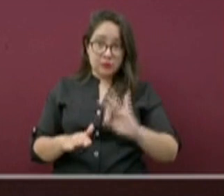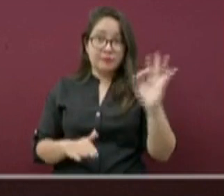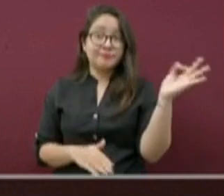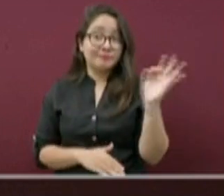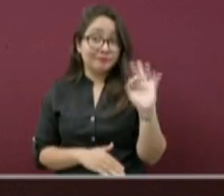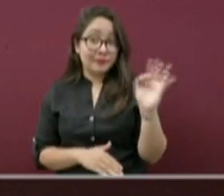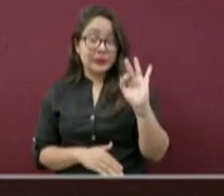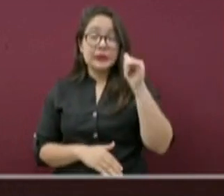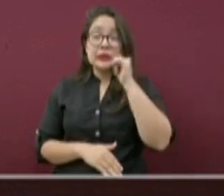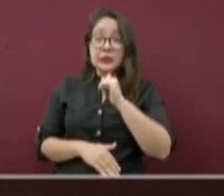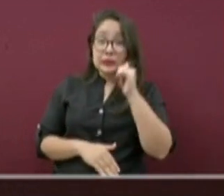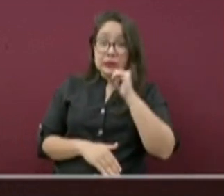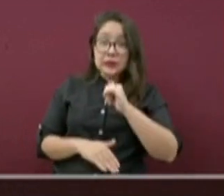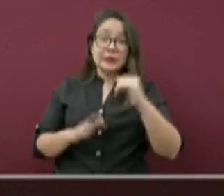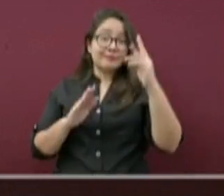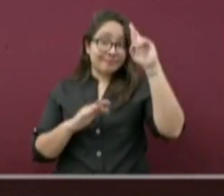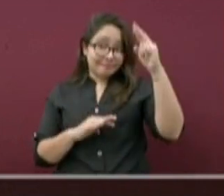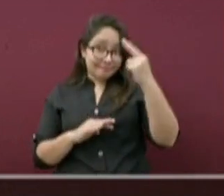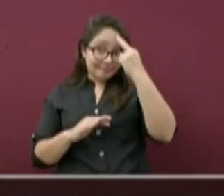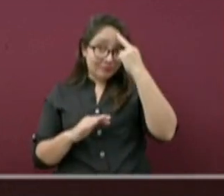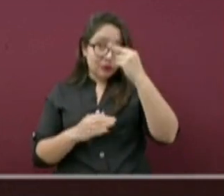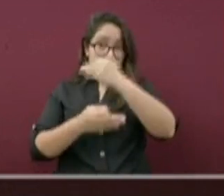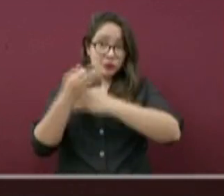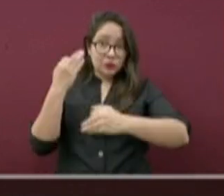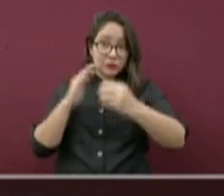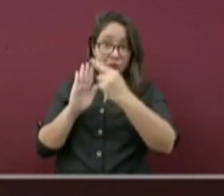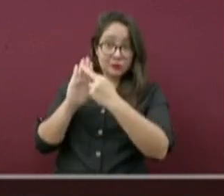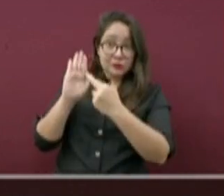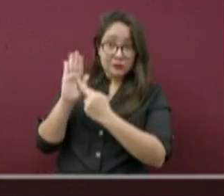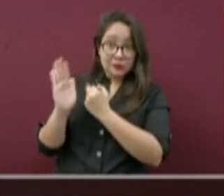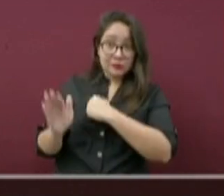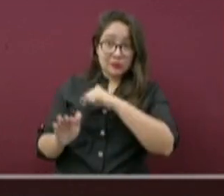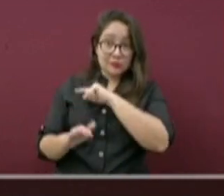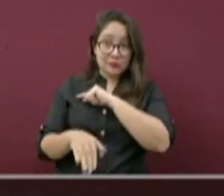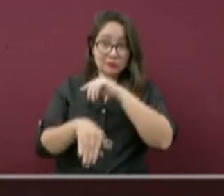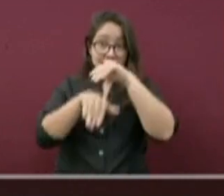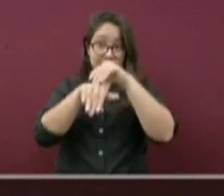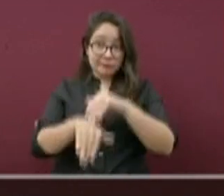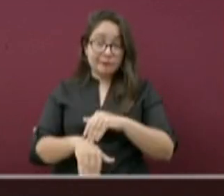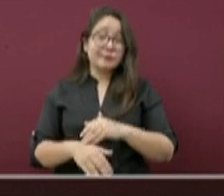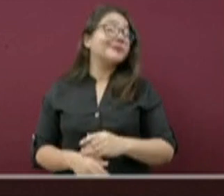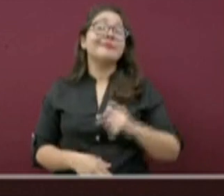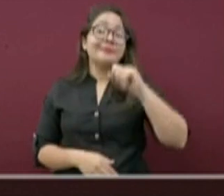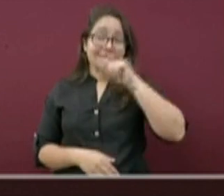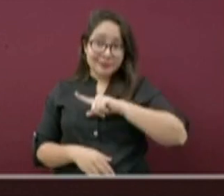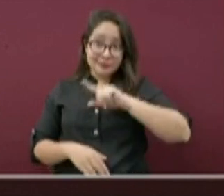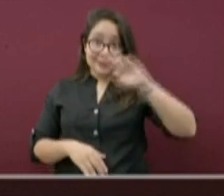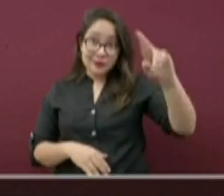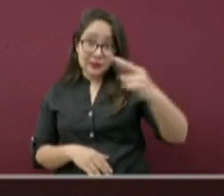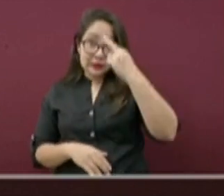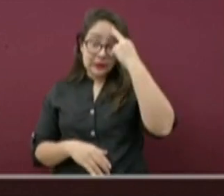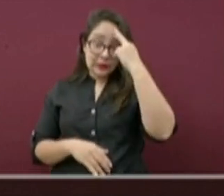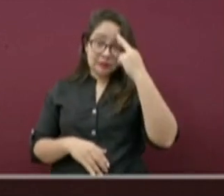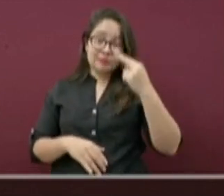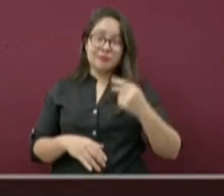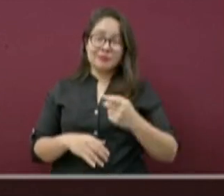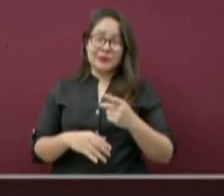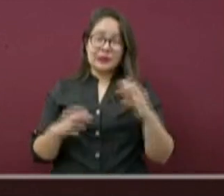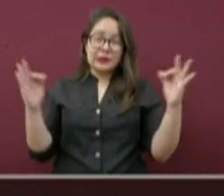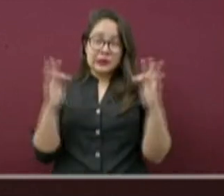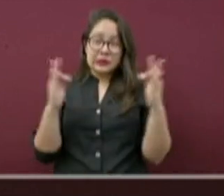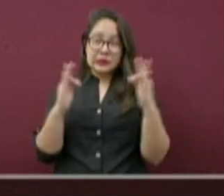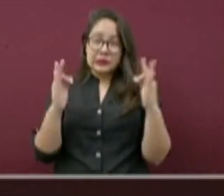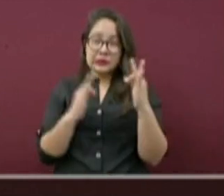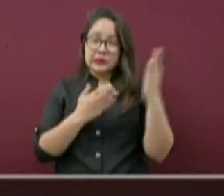siempre manteniendo todas las medidas de protección. Asimismo, quiero recordarles que con el ingreso del Frente